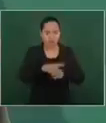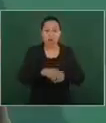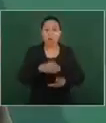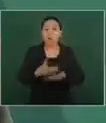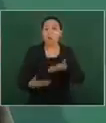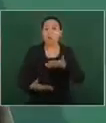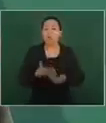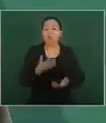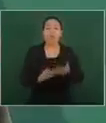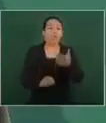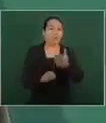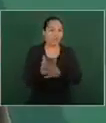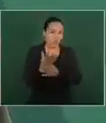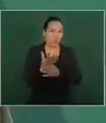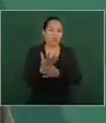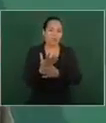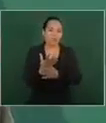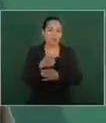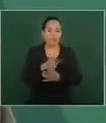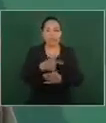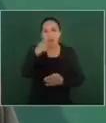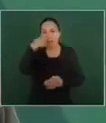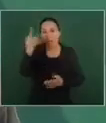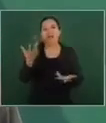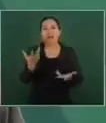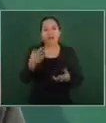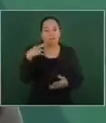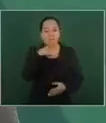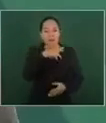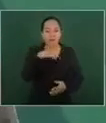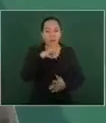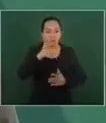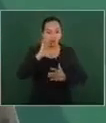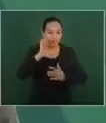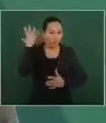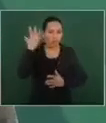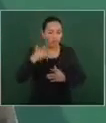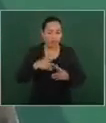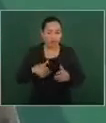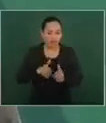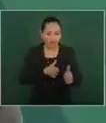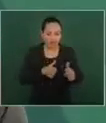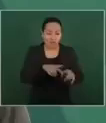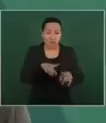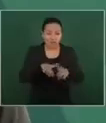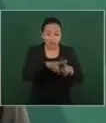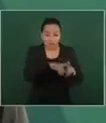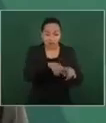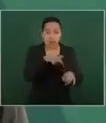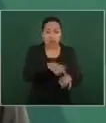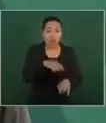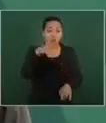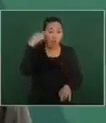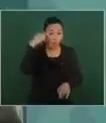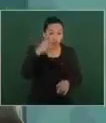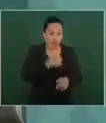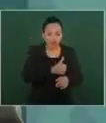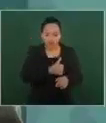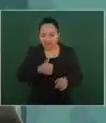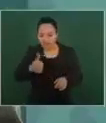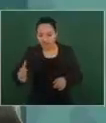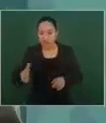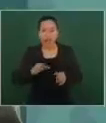el traslado de Oaxaca a la costa se pueda